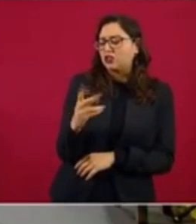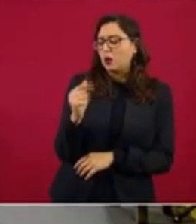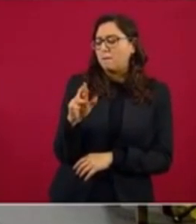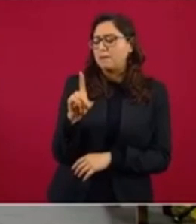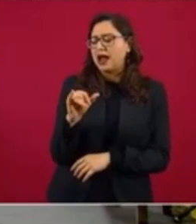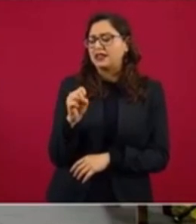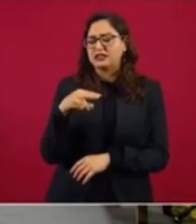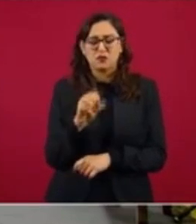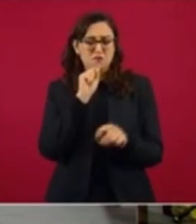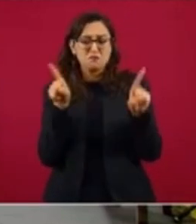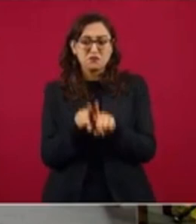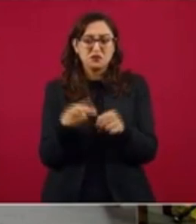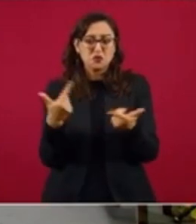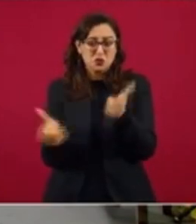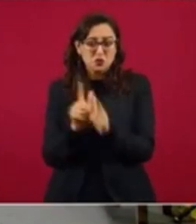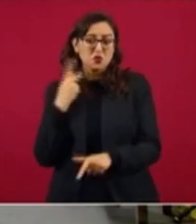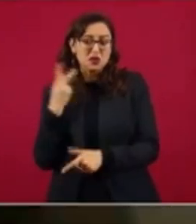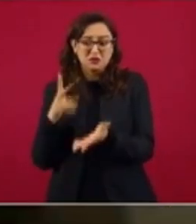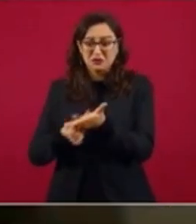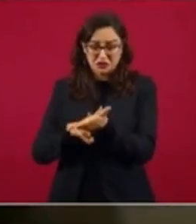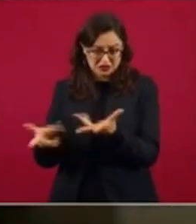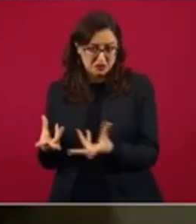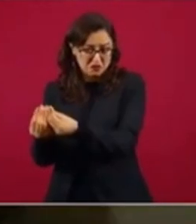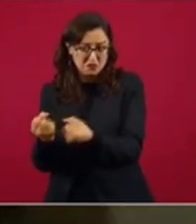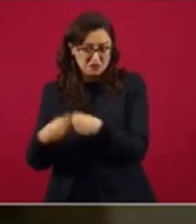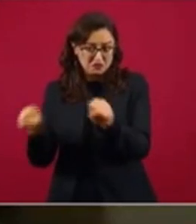con el mejor postor. No me meto en eso, es otra cosa.